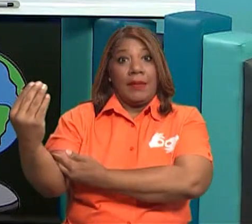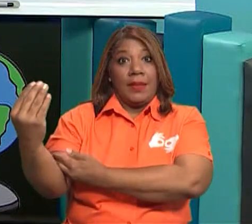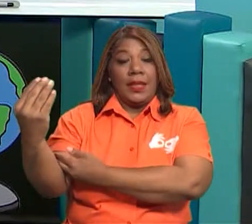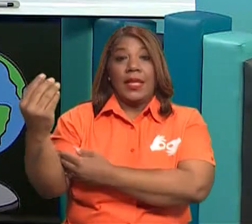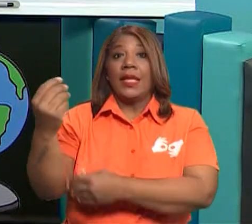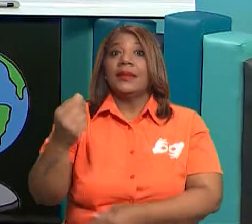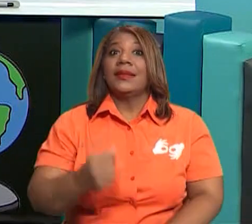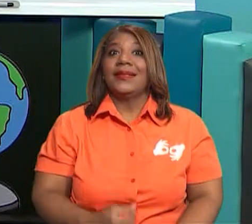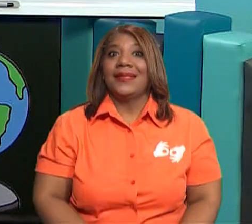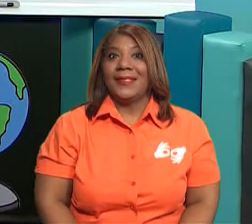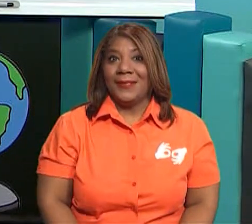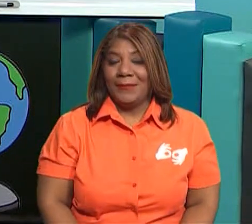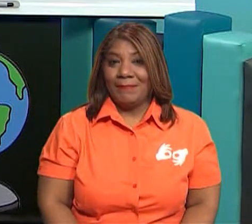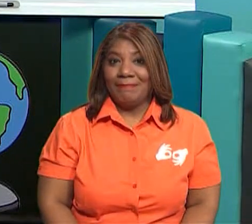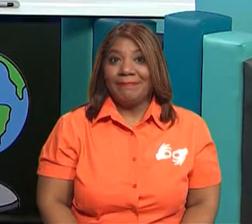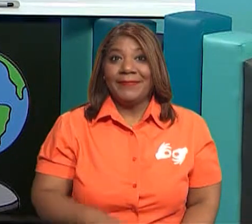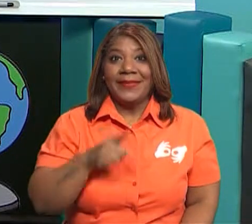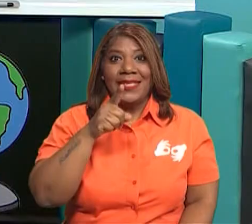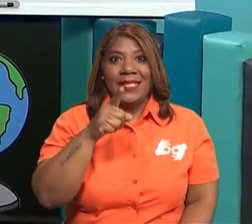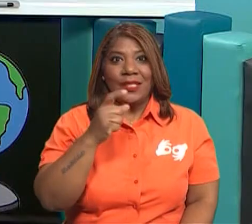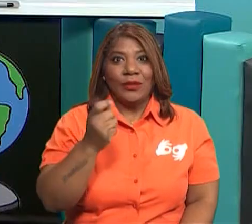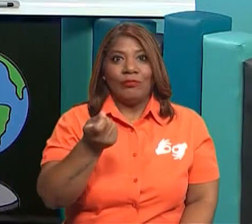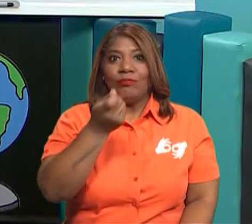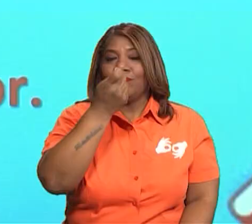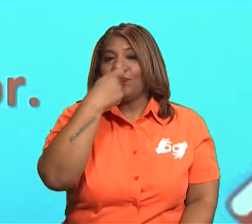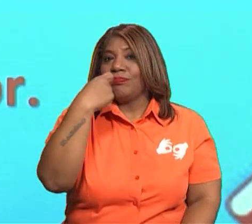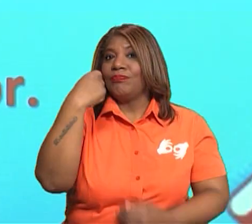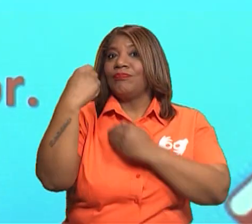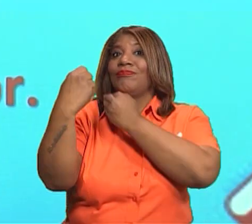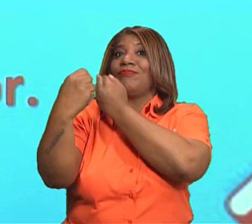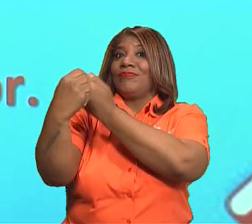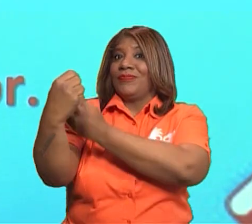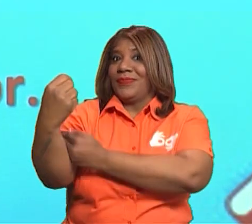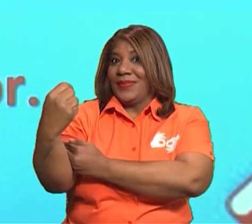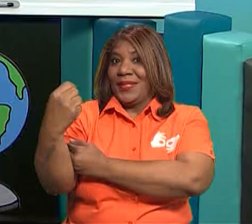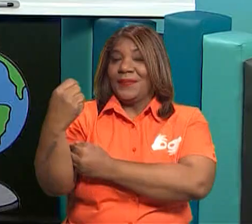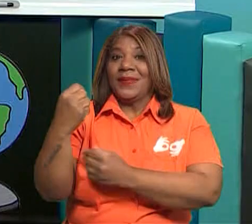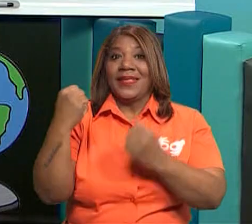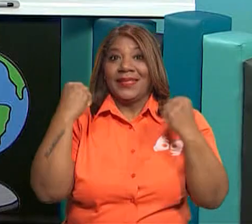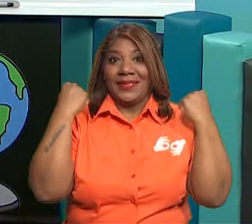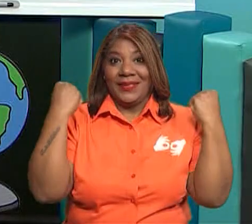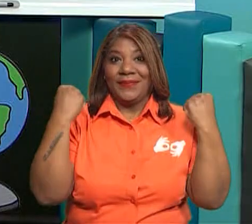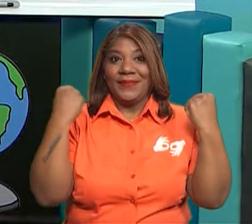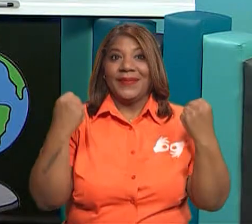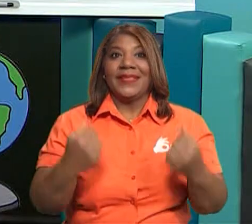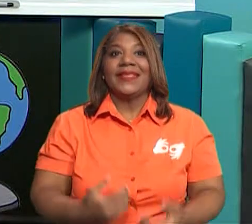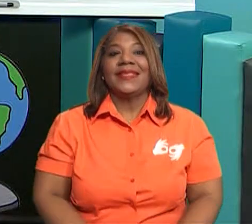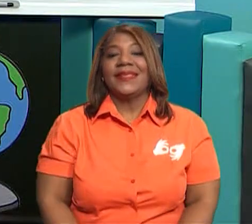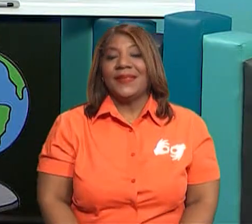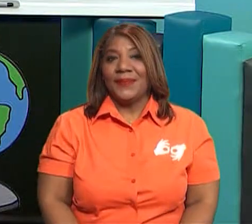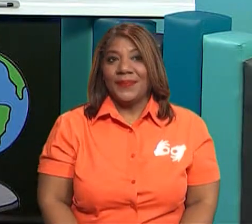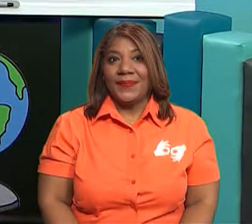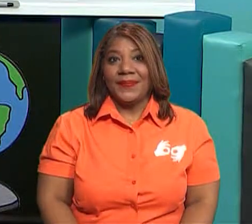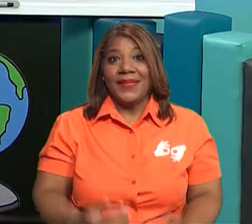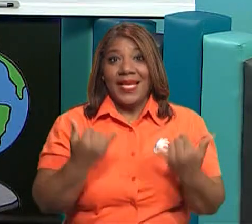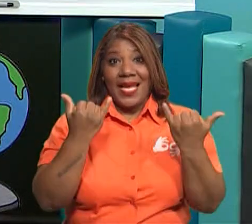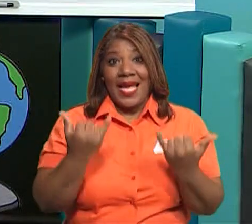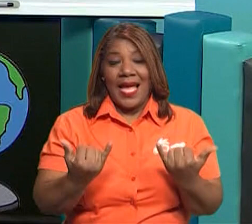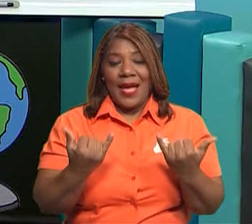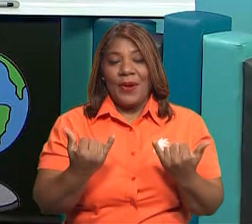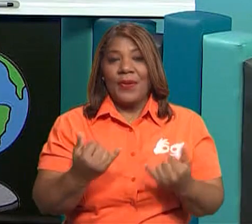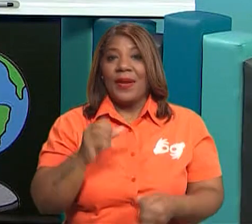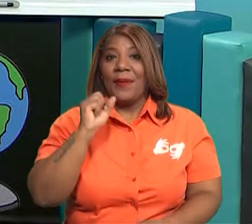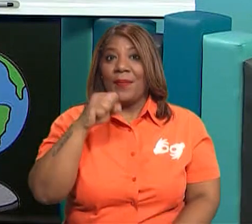alimentamos bien, vea, aprendemos cada vez más. Muy bien, mis queridos estudiantes. Vamos a pasar